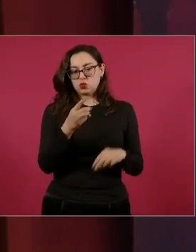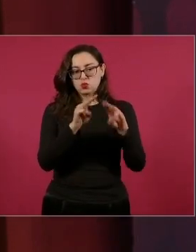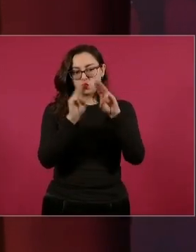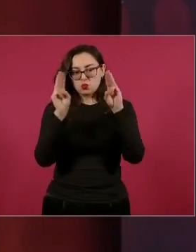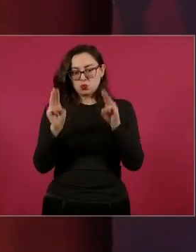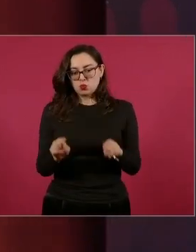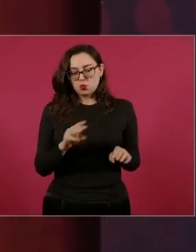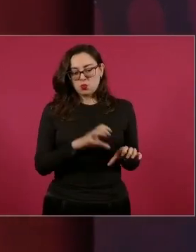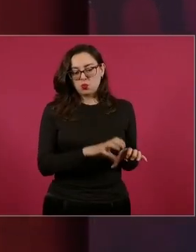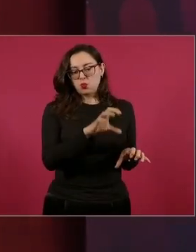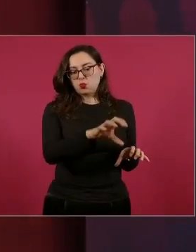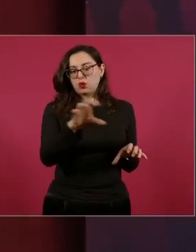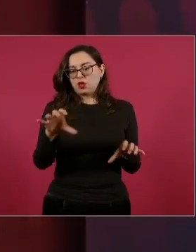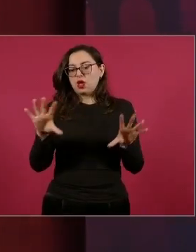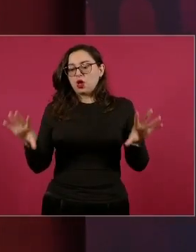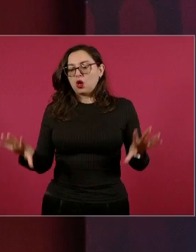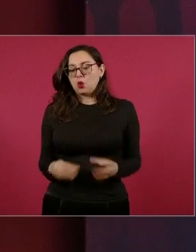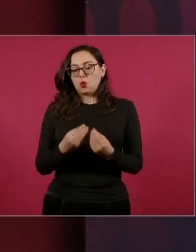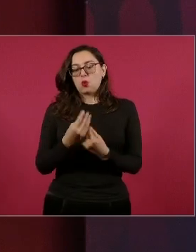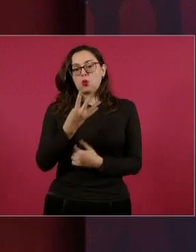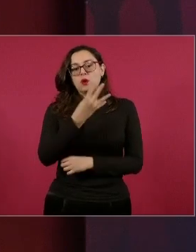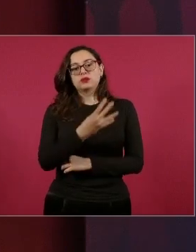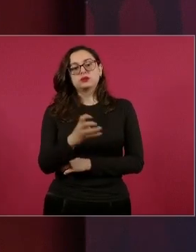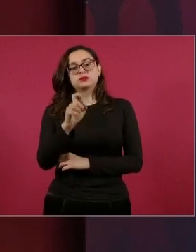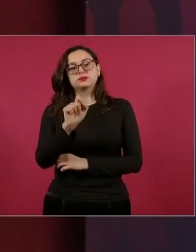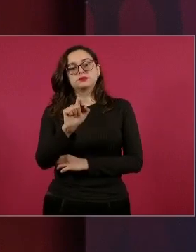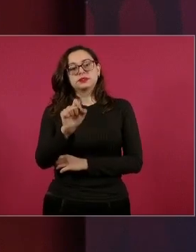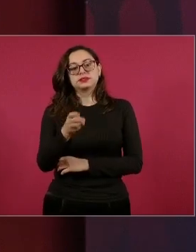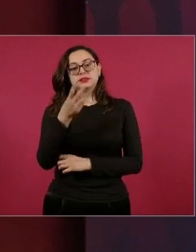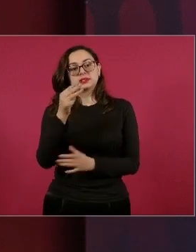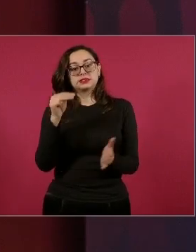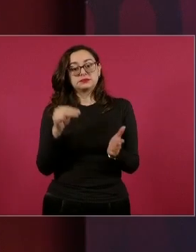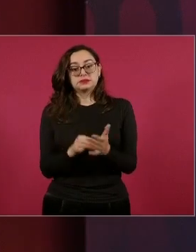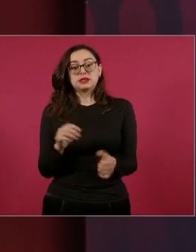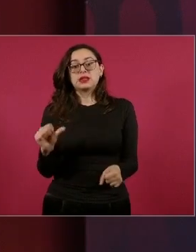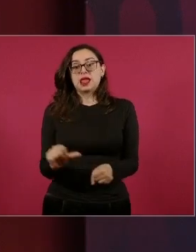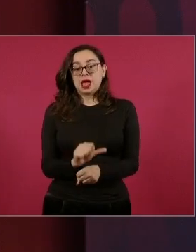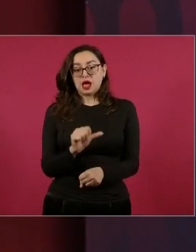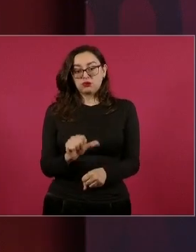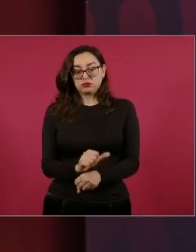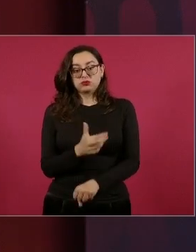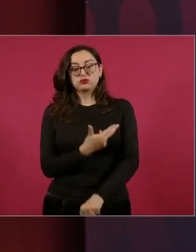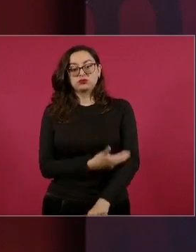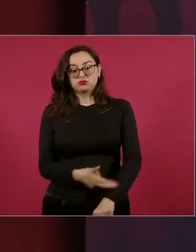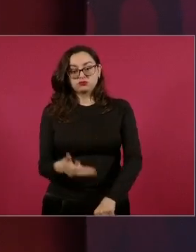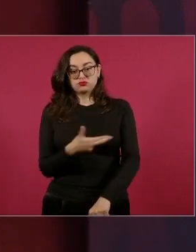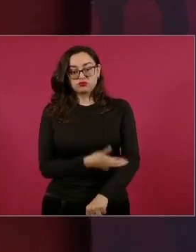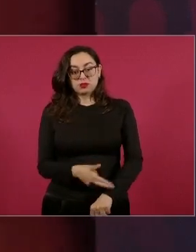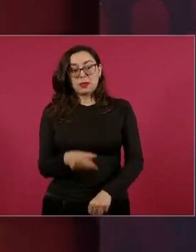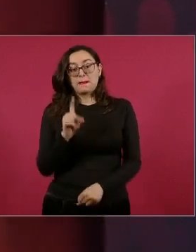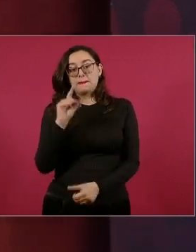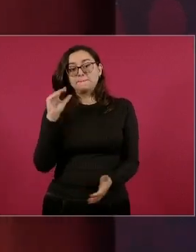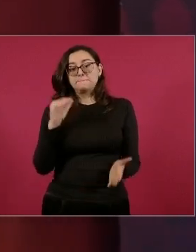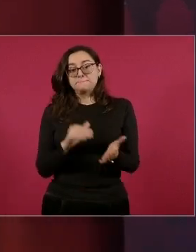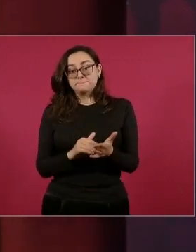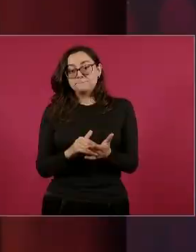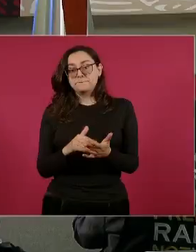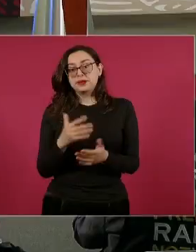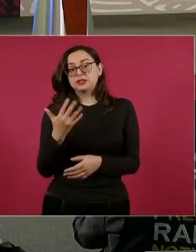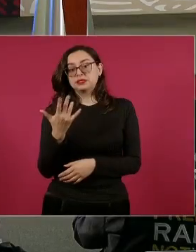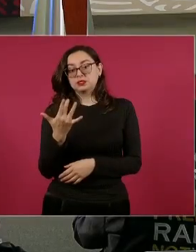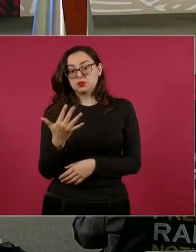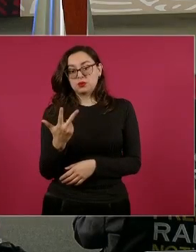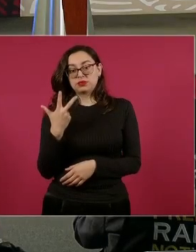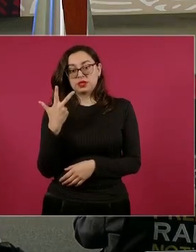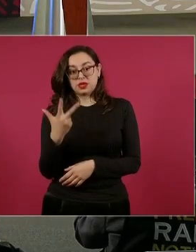423 mil vehículos regularizados y tiene mil 58 recursos que